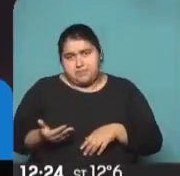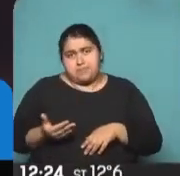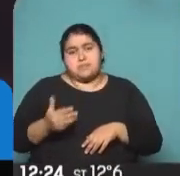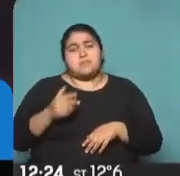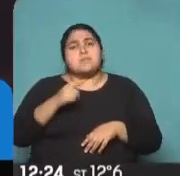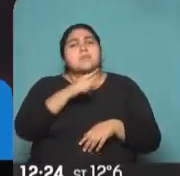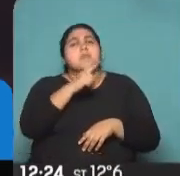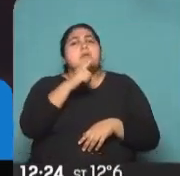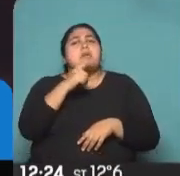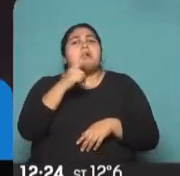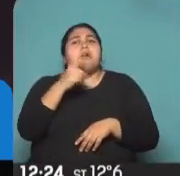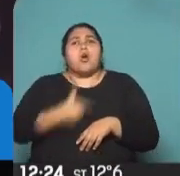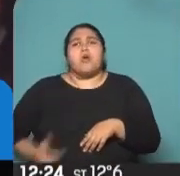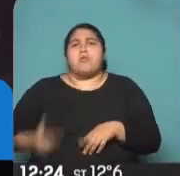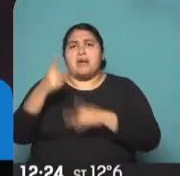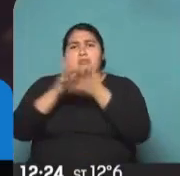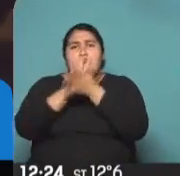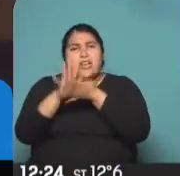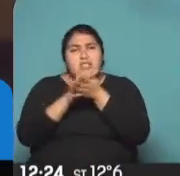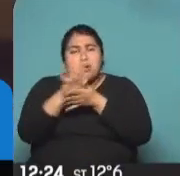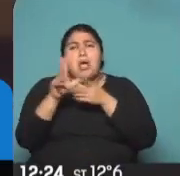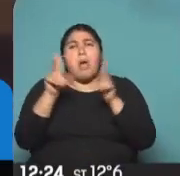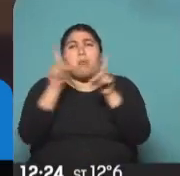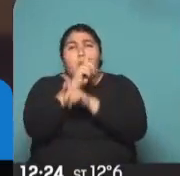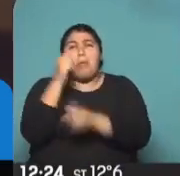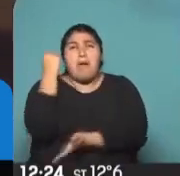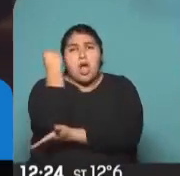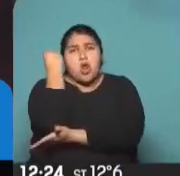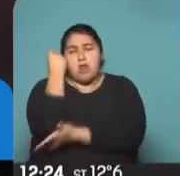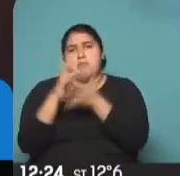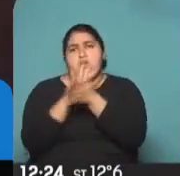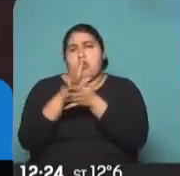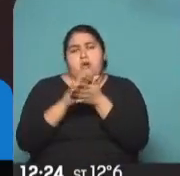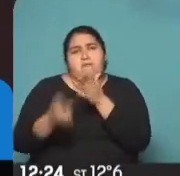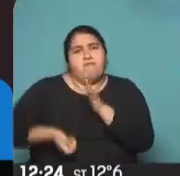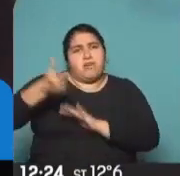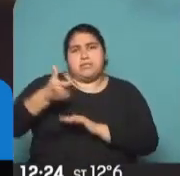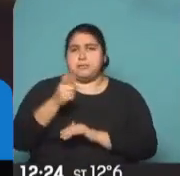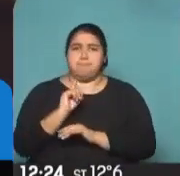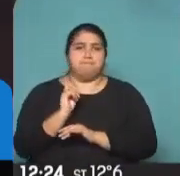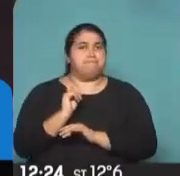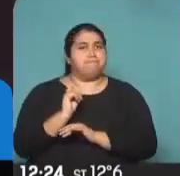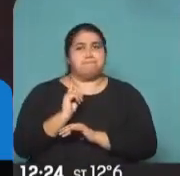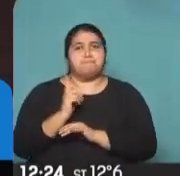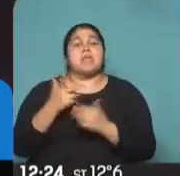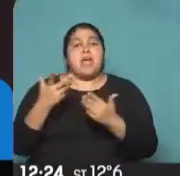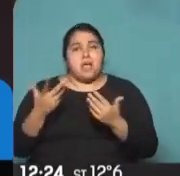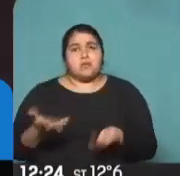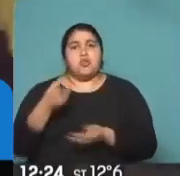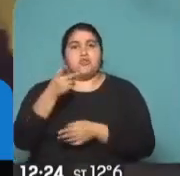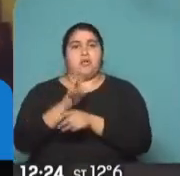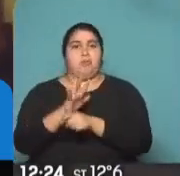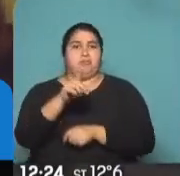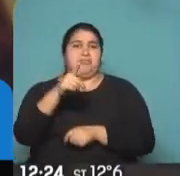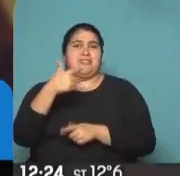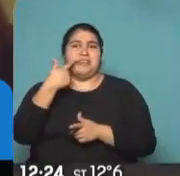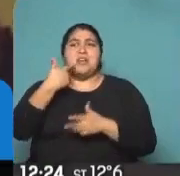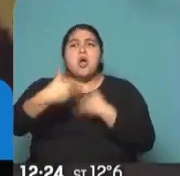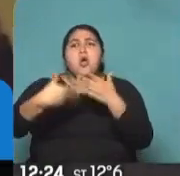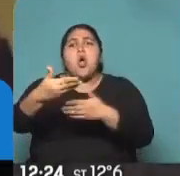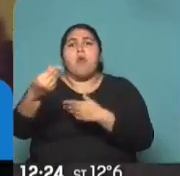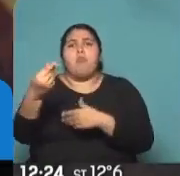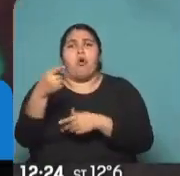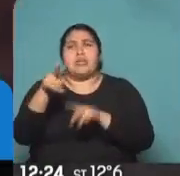podía resolver los problemas económicos, por ejemplo. Y un porcentaje similar consideraba que su situación económica en los próximos meses no iba a